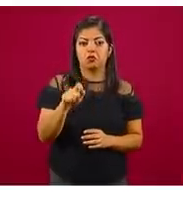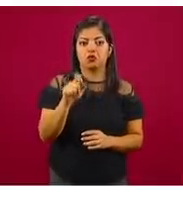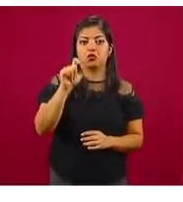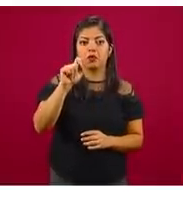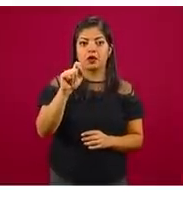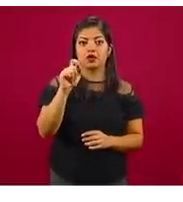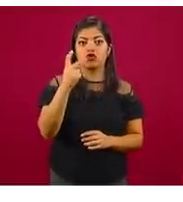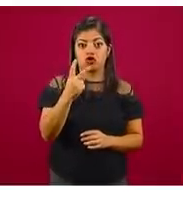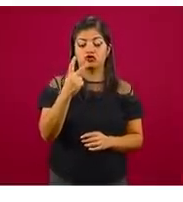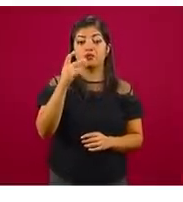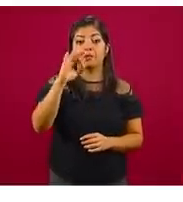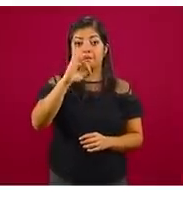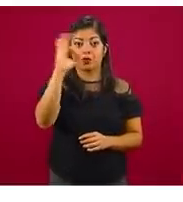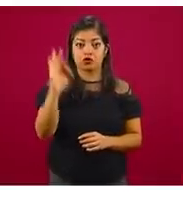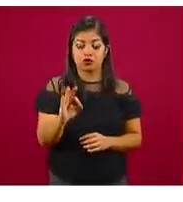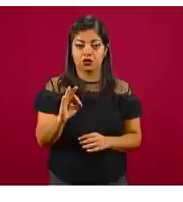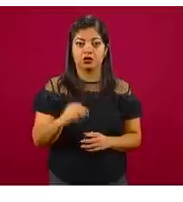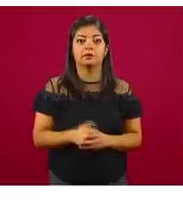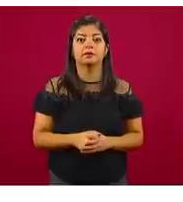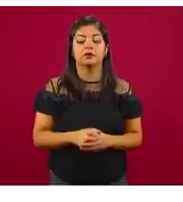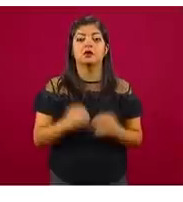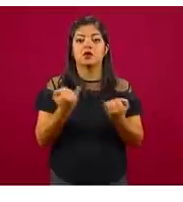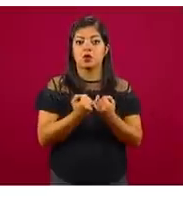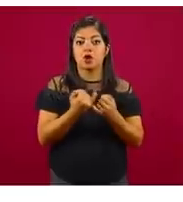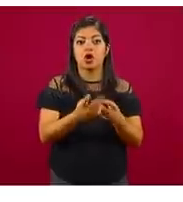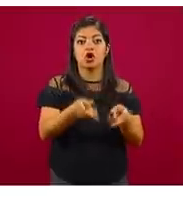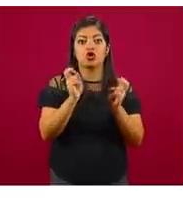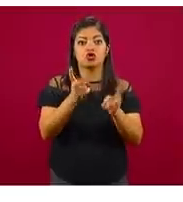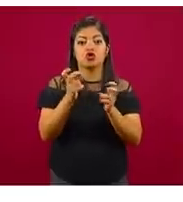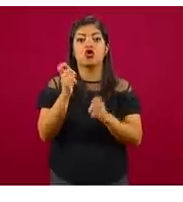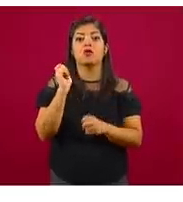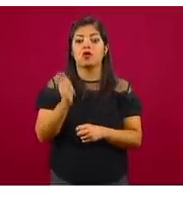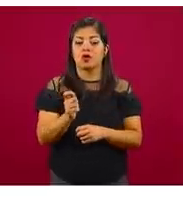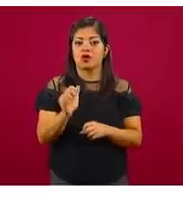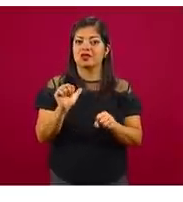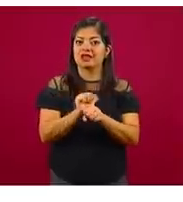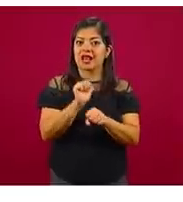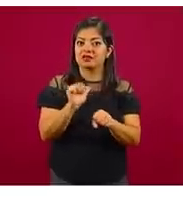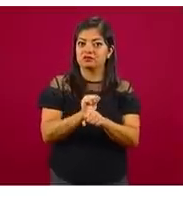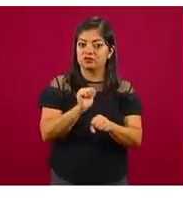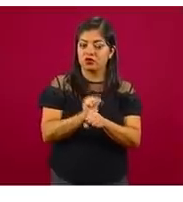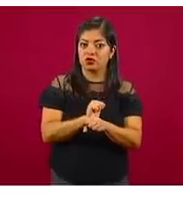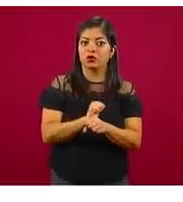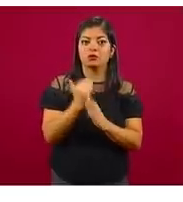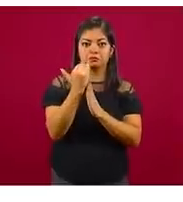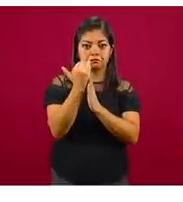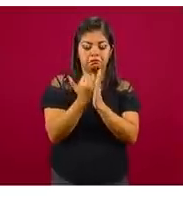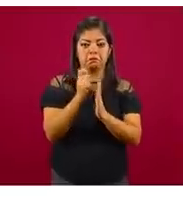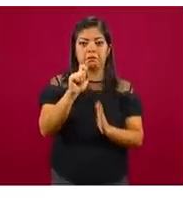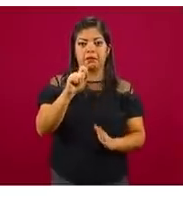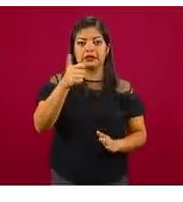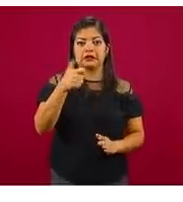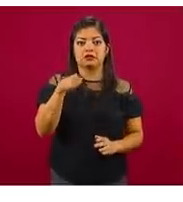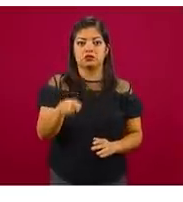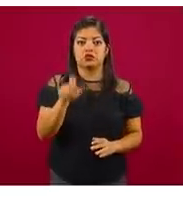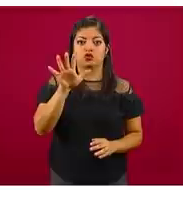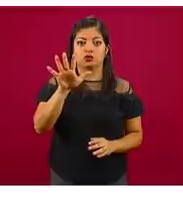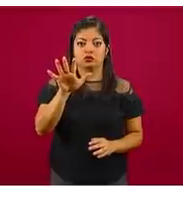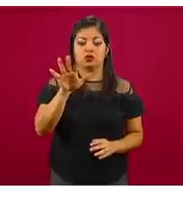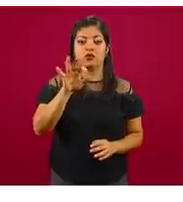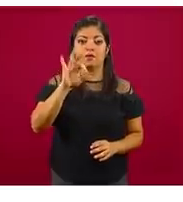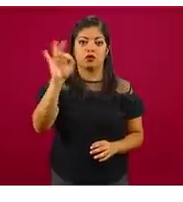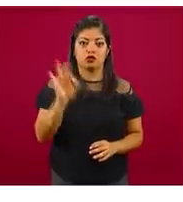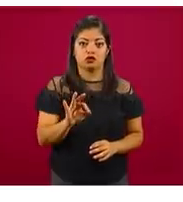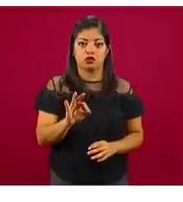.2 por ciento. El robo en transporte público individual, hay una disminución de 26.5 por ciento.